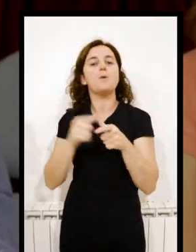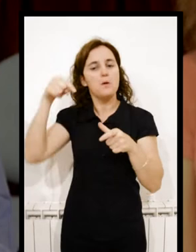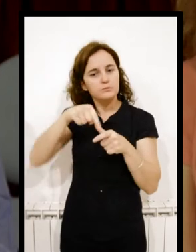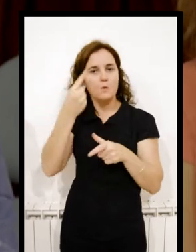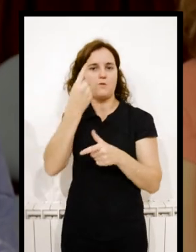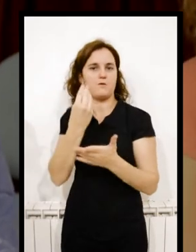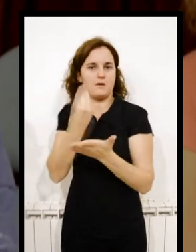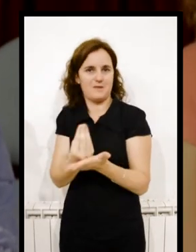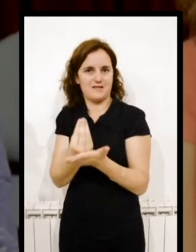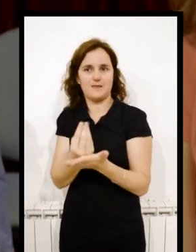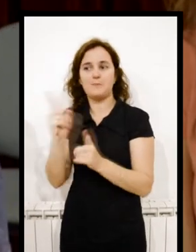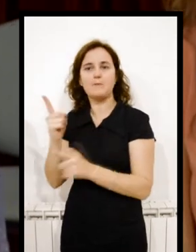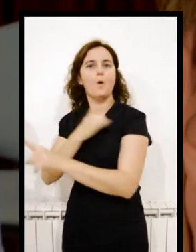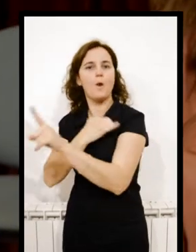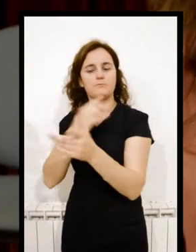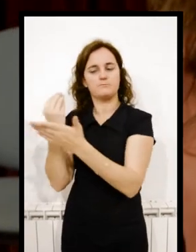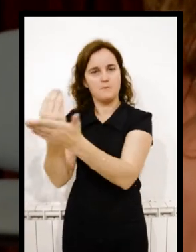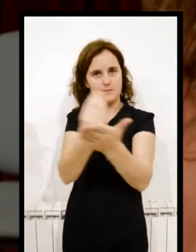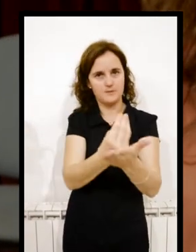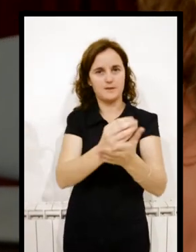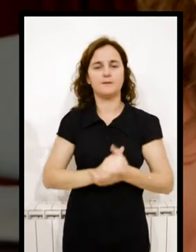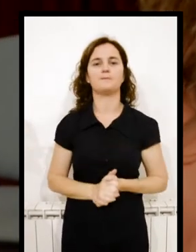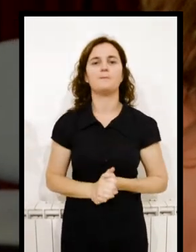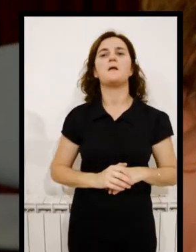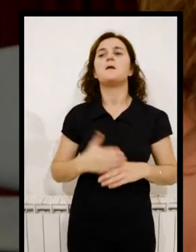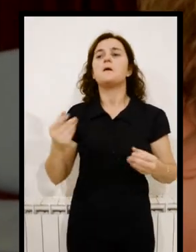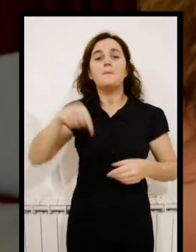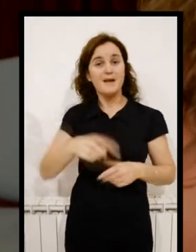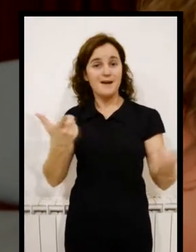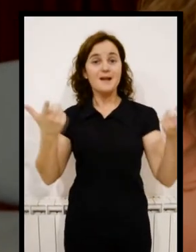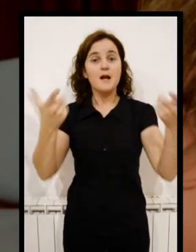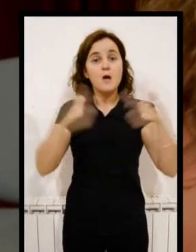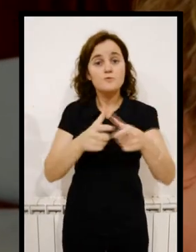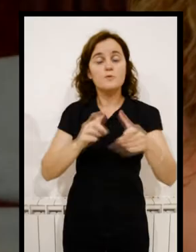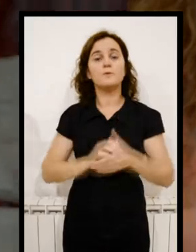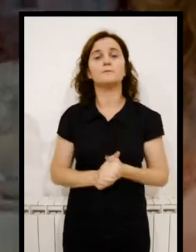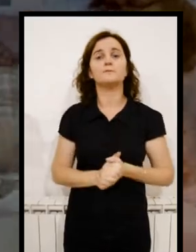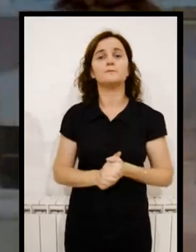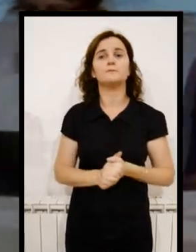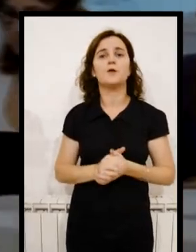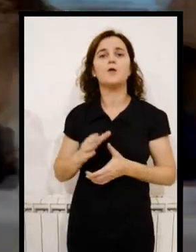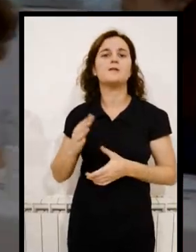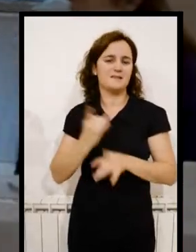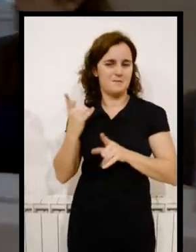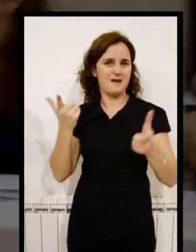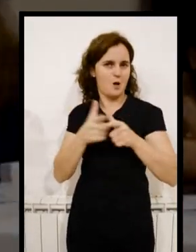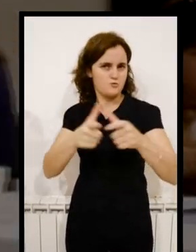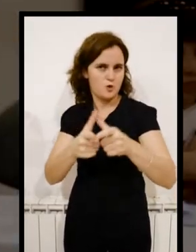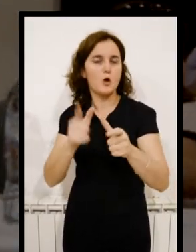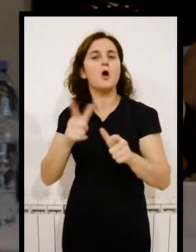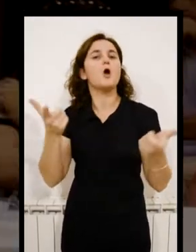digamos, que tiene un representante por cada una de las unidades académicas. Nosotros esperamos que, como todas las reuniones de la Comisión,